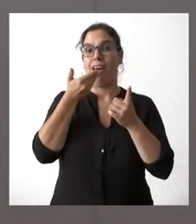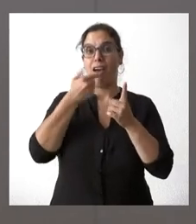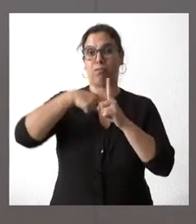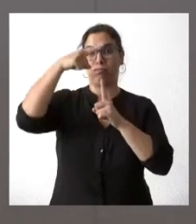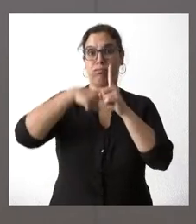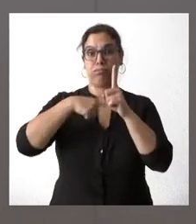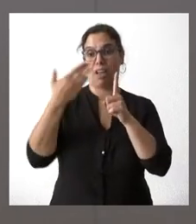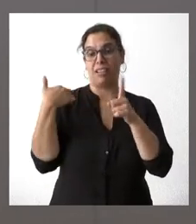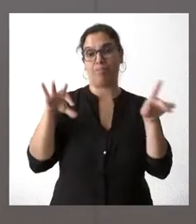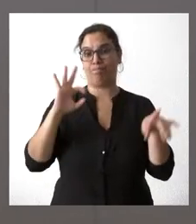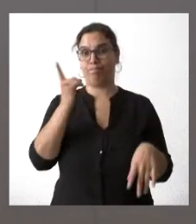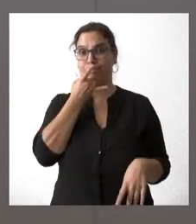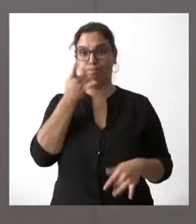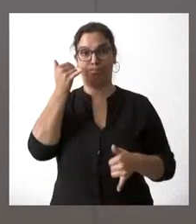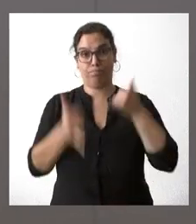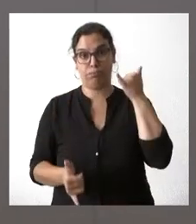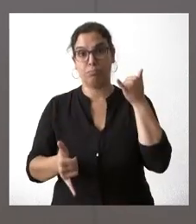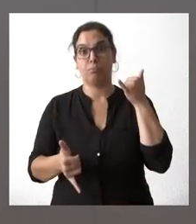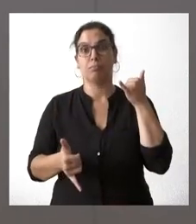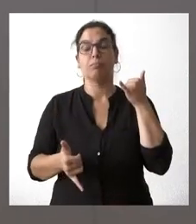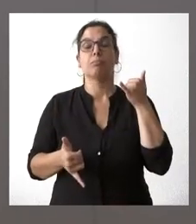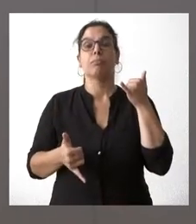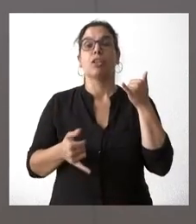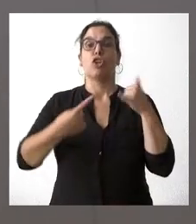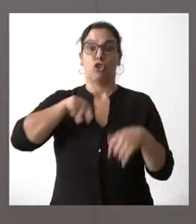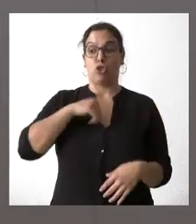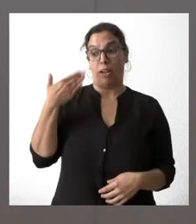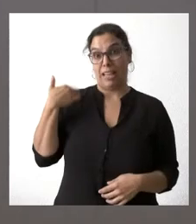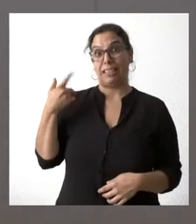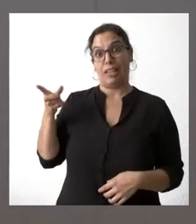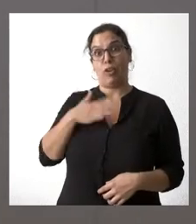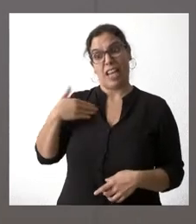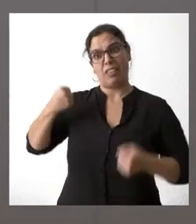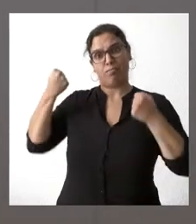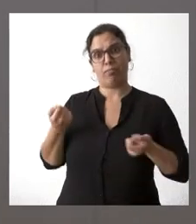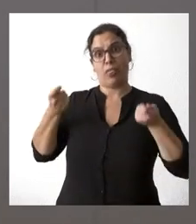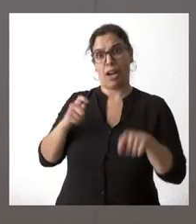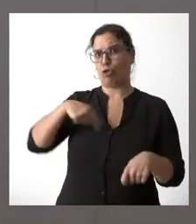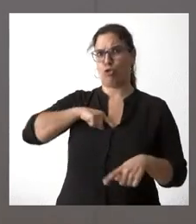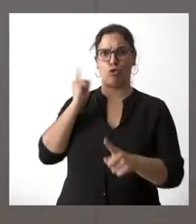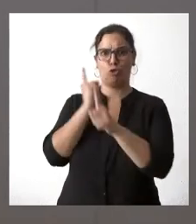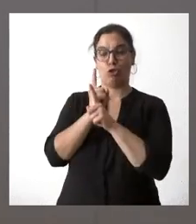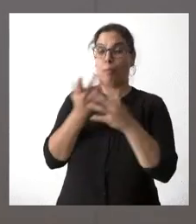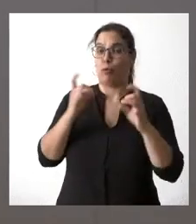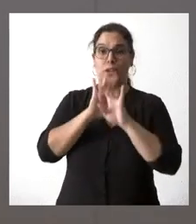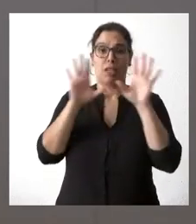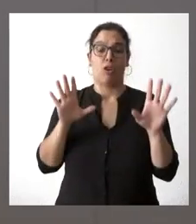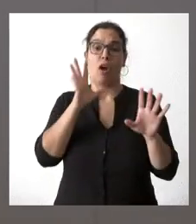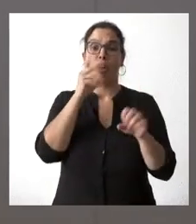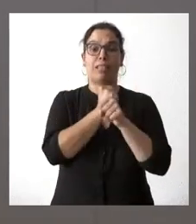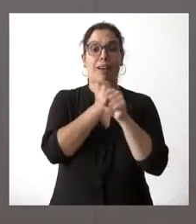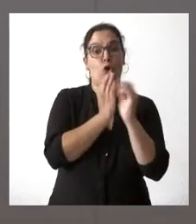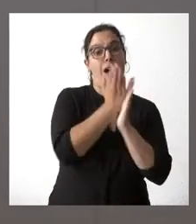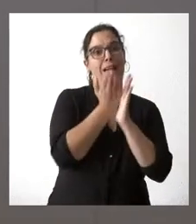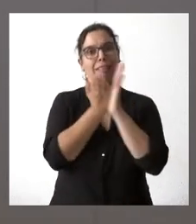equivocación. Ahora lo sabemos en aquel momento. Nosotros nos opusimos a aquel cierre, pero está claro que estamos trabajando en la búsqueda de